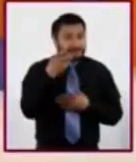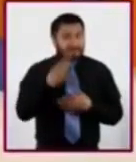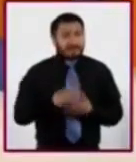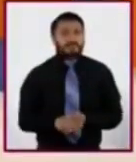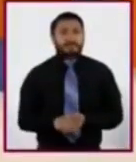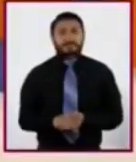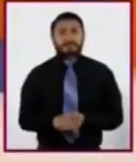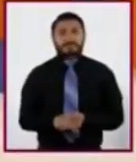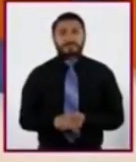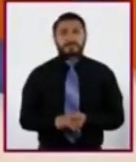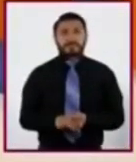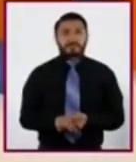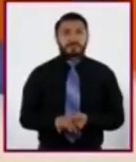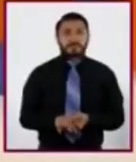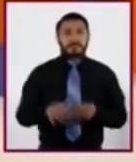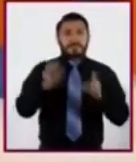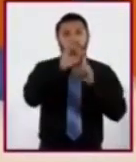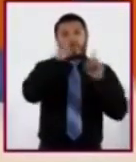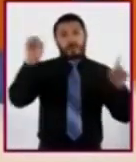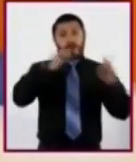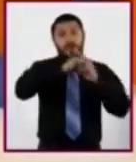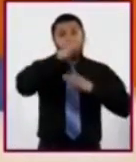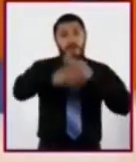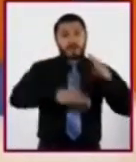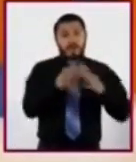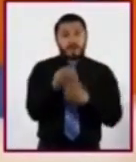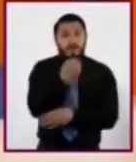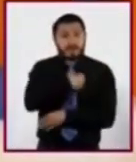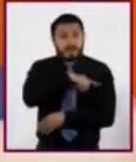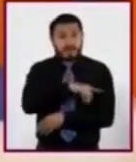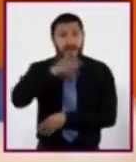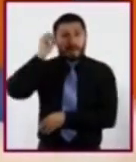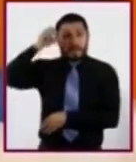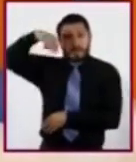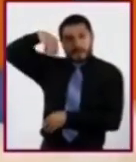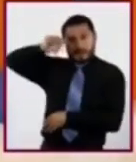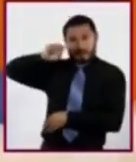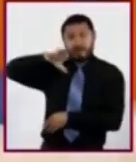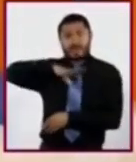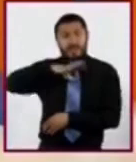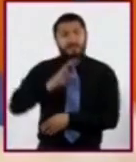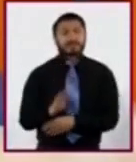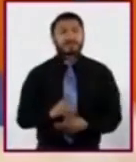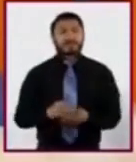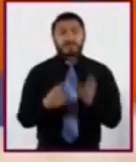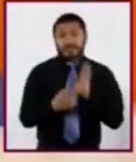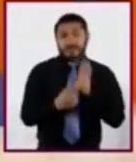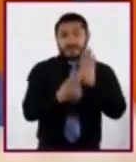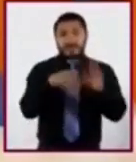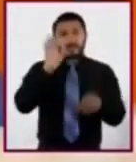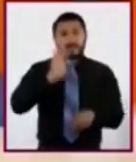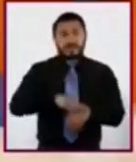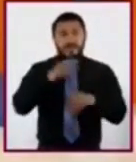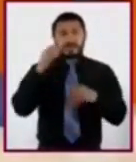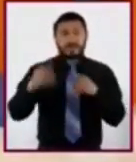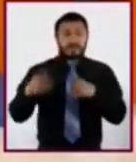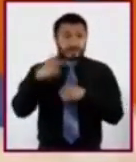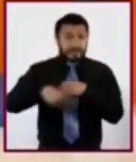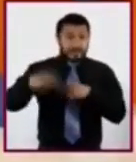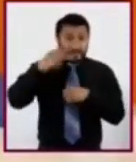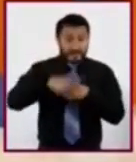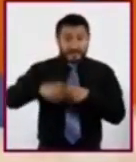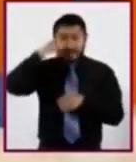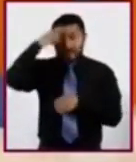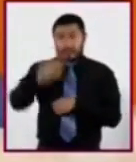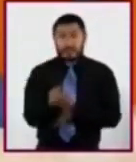La Organización Mundial de la Salud, OMS, considera que los principales riesgos para la salud